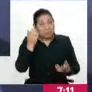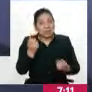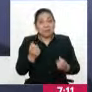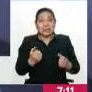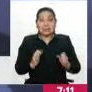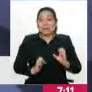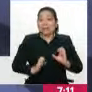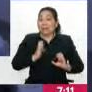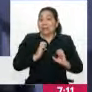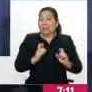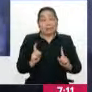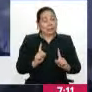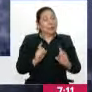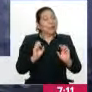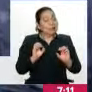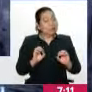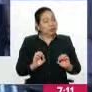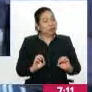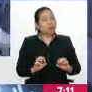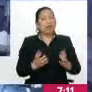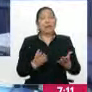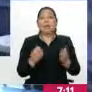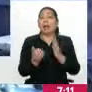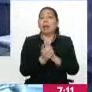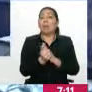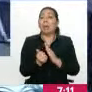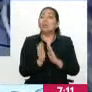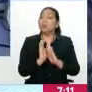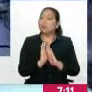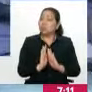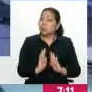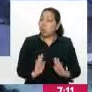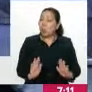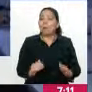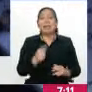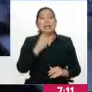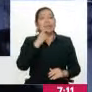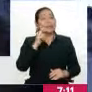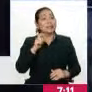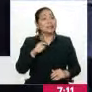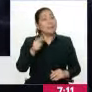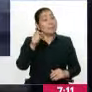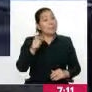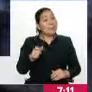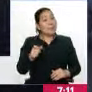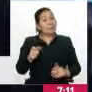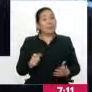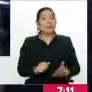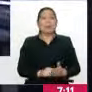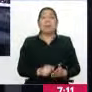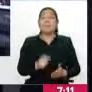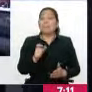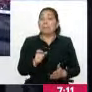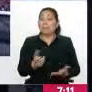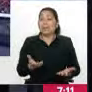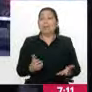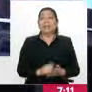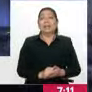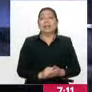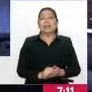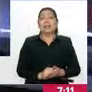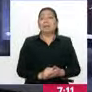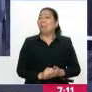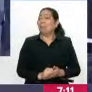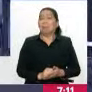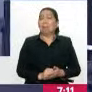estrés, necesitamos personas con habilidades blandas, necesitamos personal, necesitamos gente que...